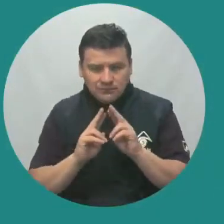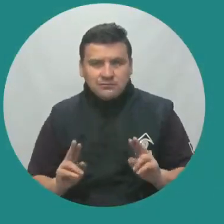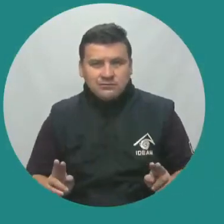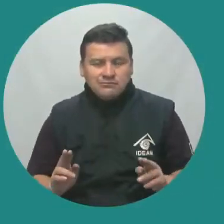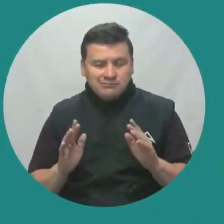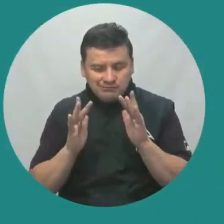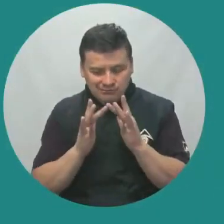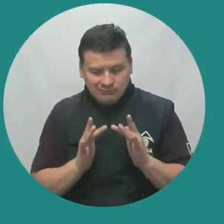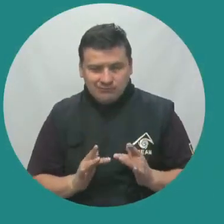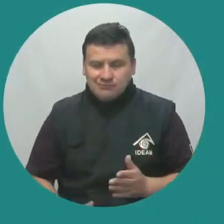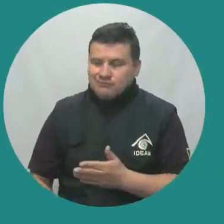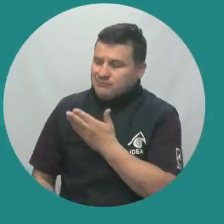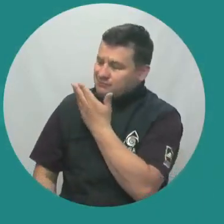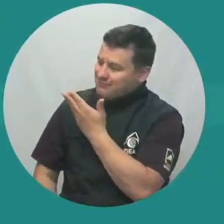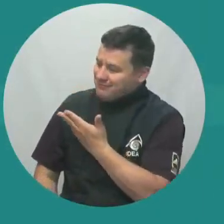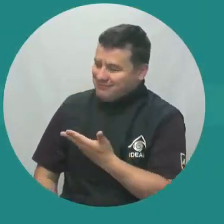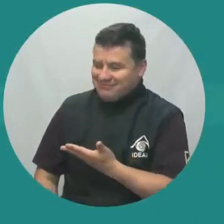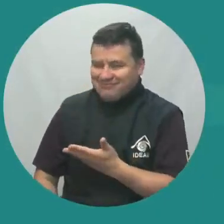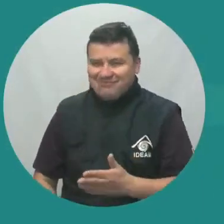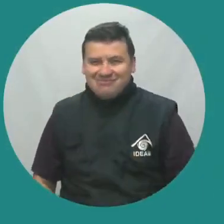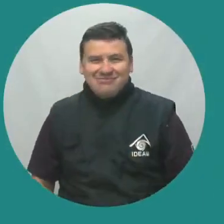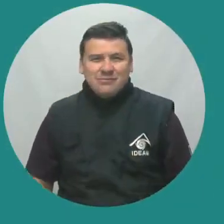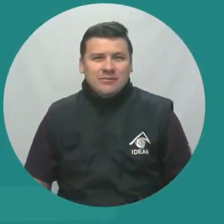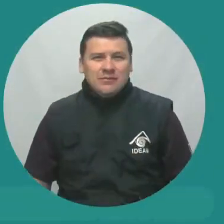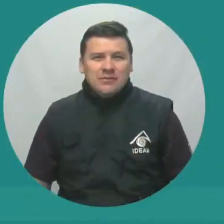Síganos a través de nuestras redes sociales.